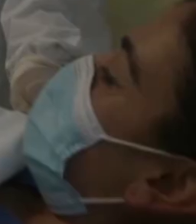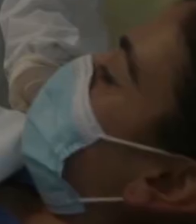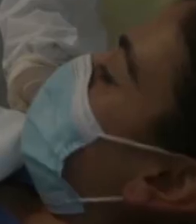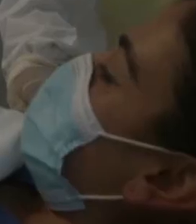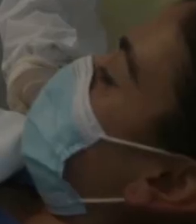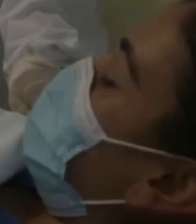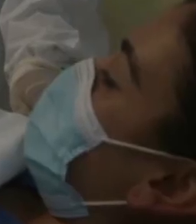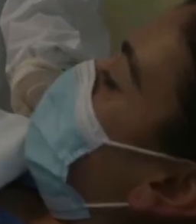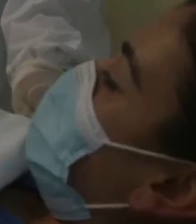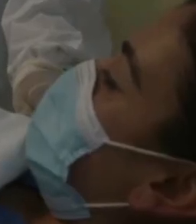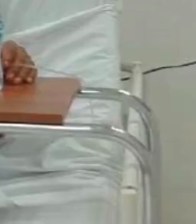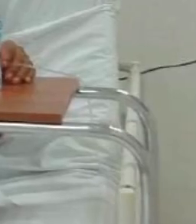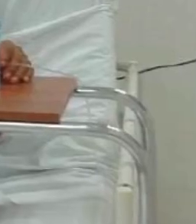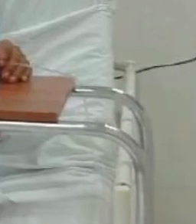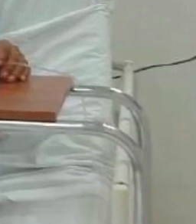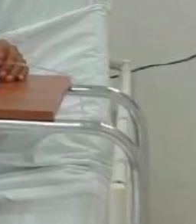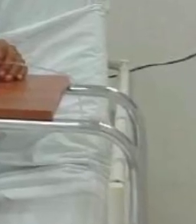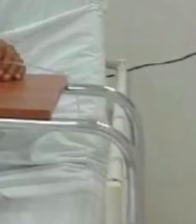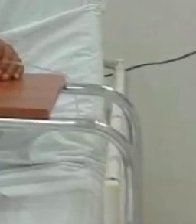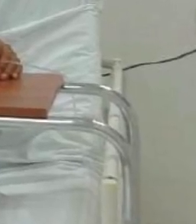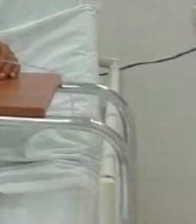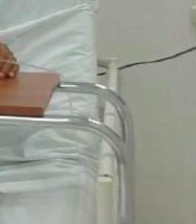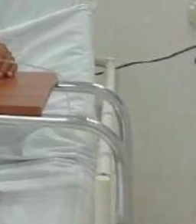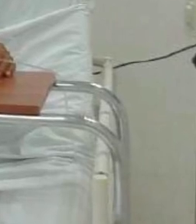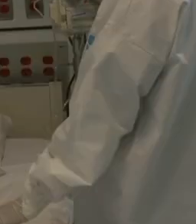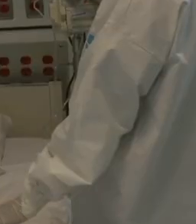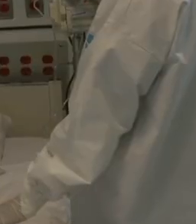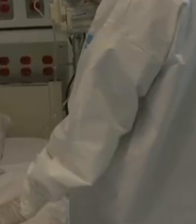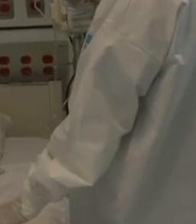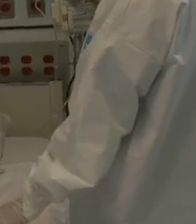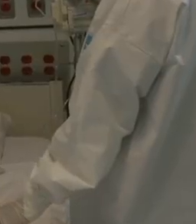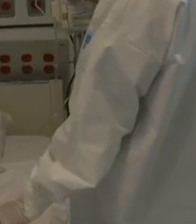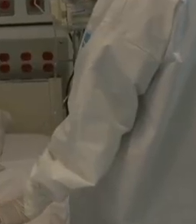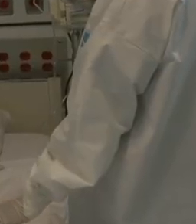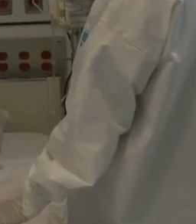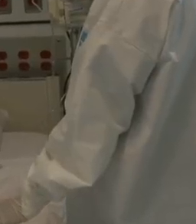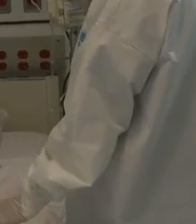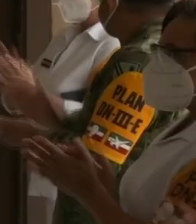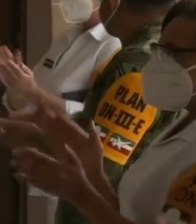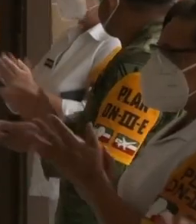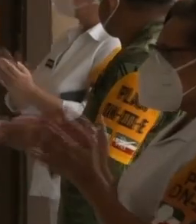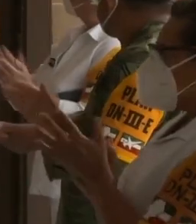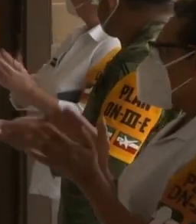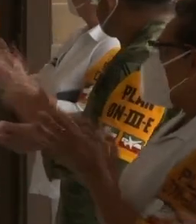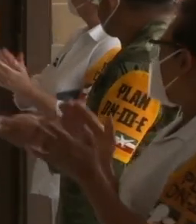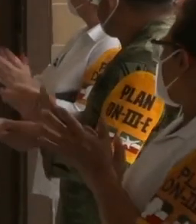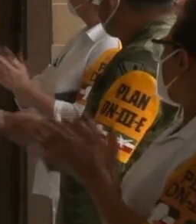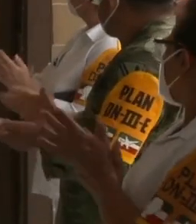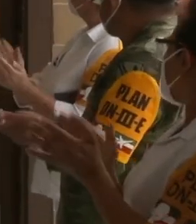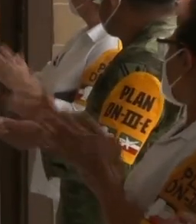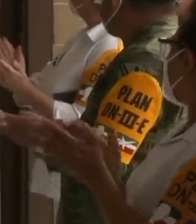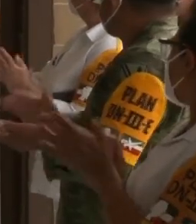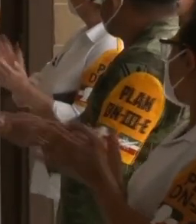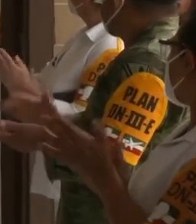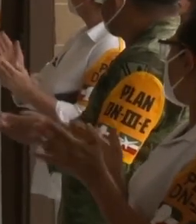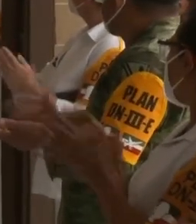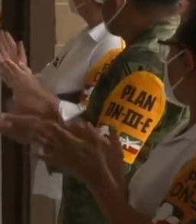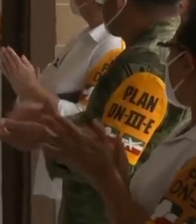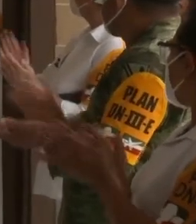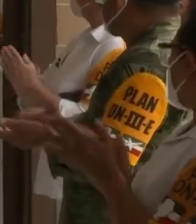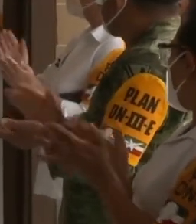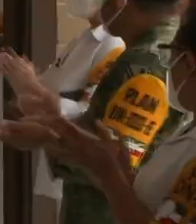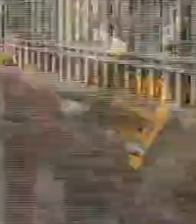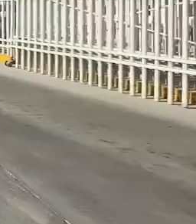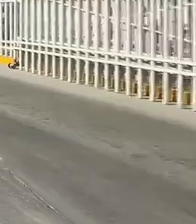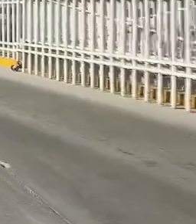conjunto, beneficiaron a poco más de 141 mil mexicanos entre marzo de 2020 y mayo de 2023.